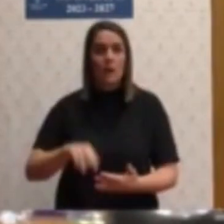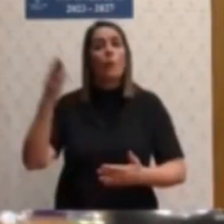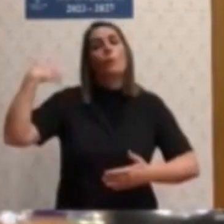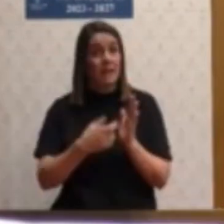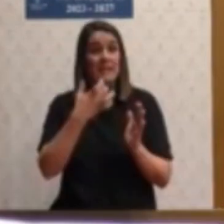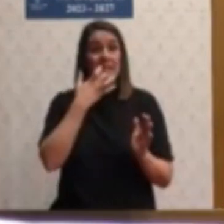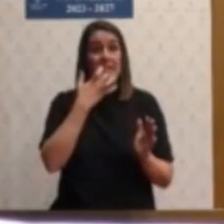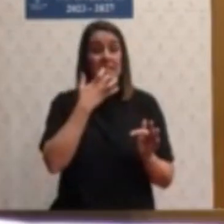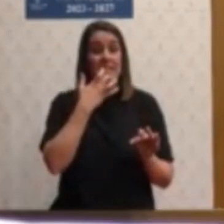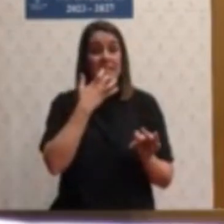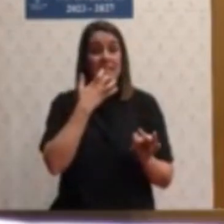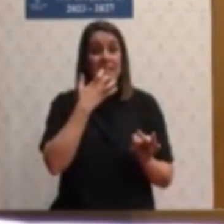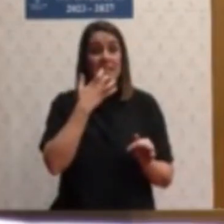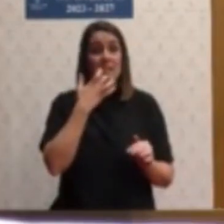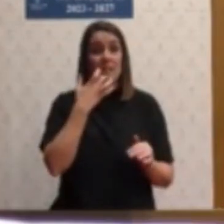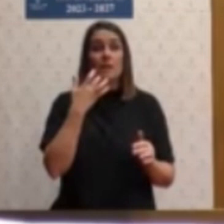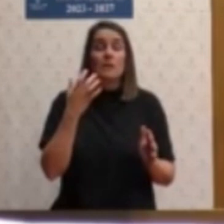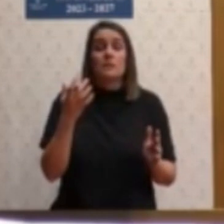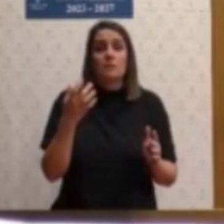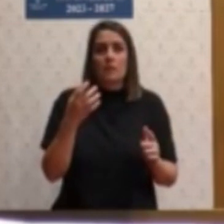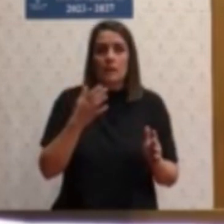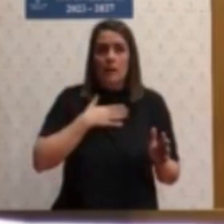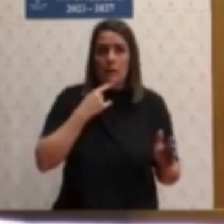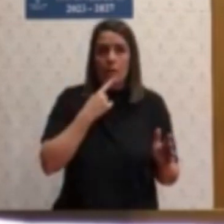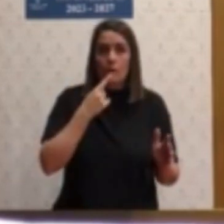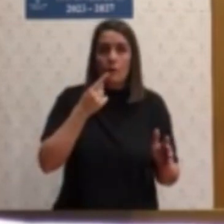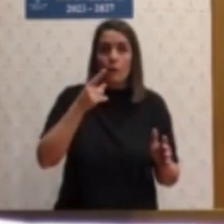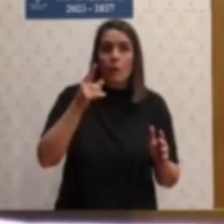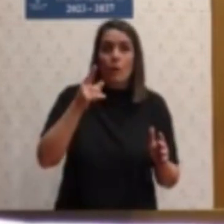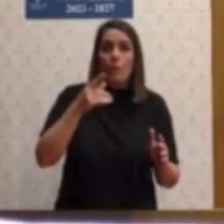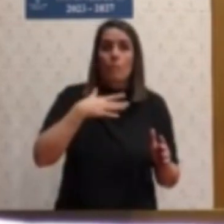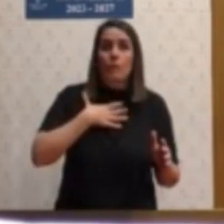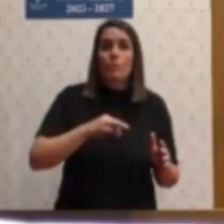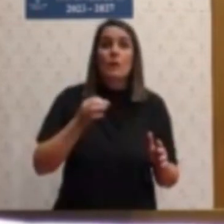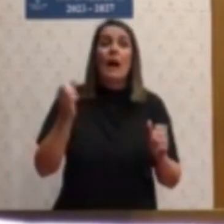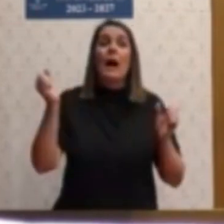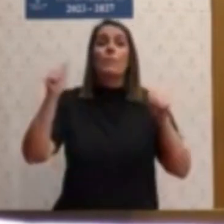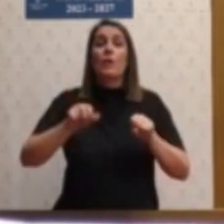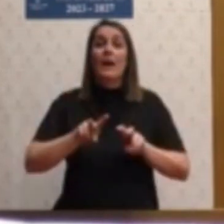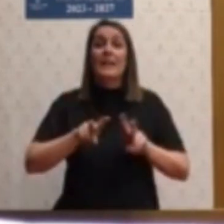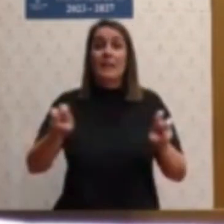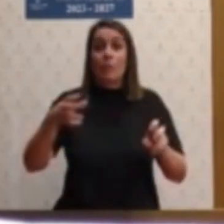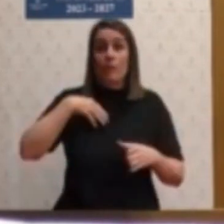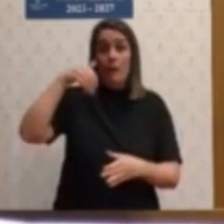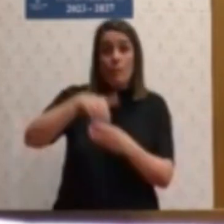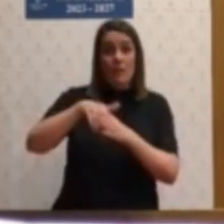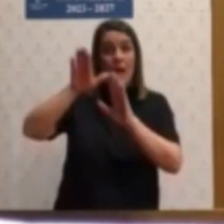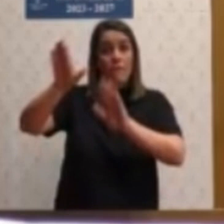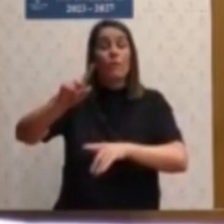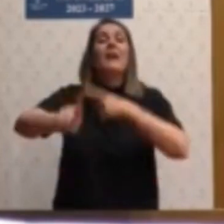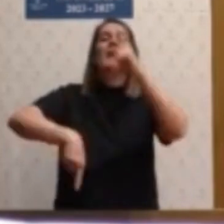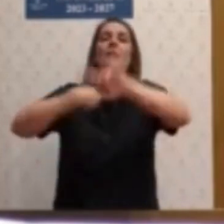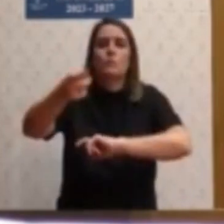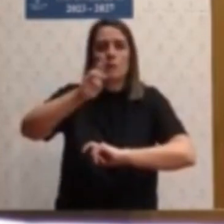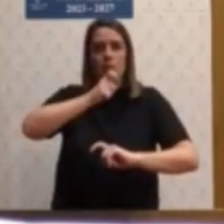Cooperación as Obras e Servizos Municipais e da Rede Viaria Provincial para o Exercicio 2024. A Deputación destinará a través deste